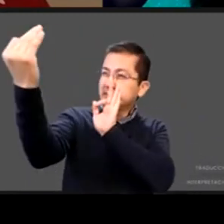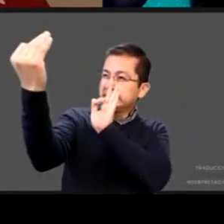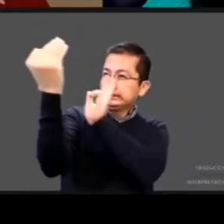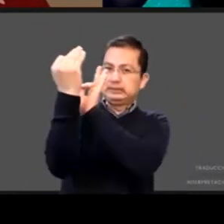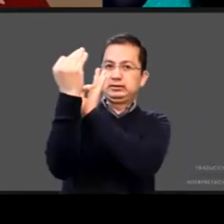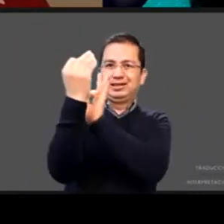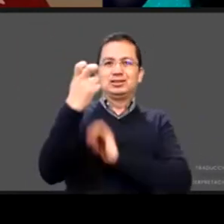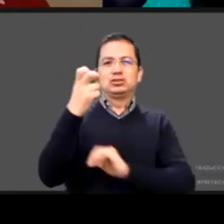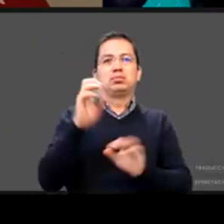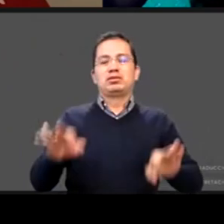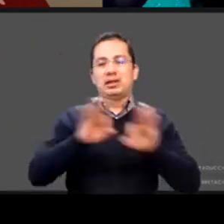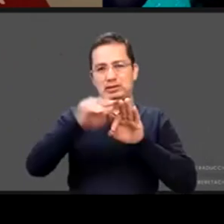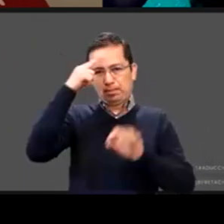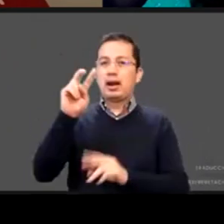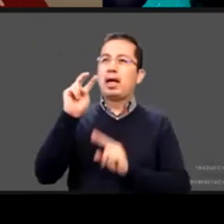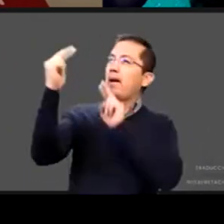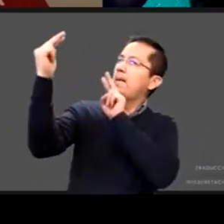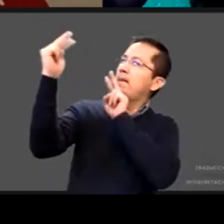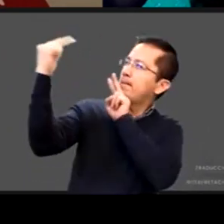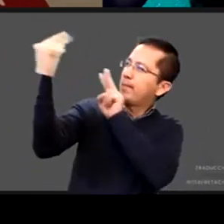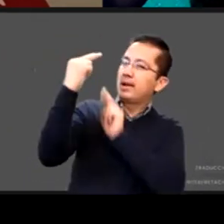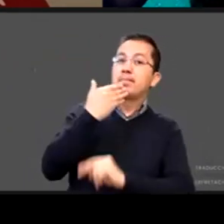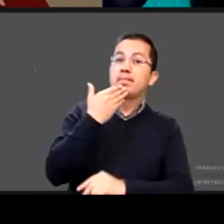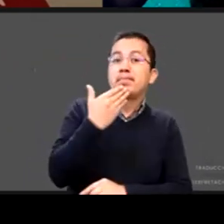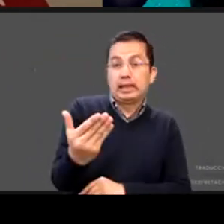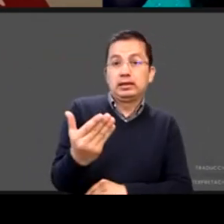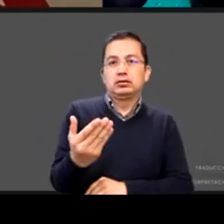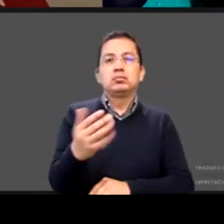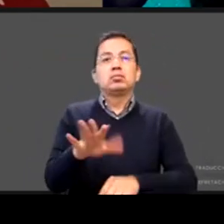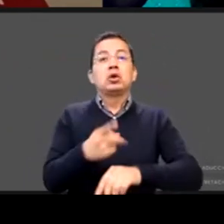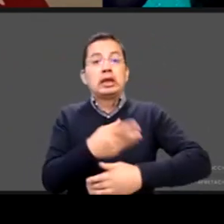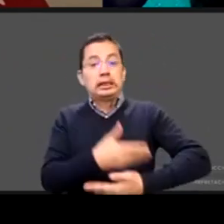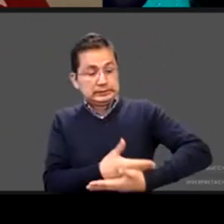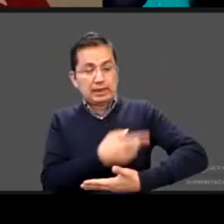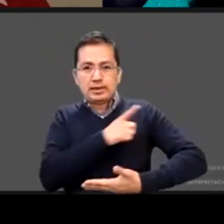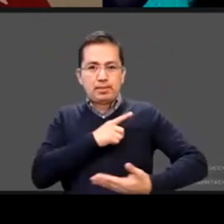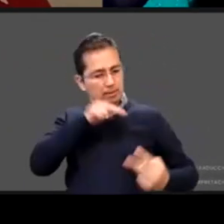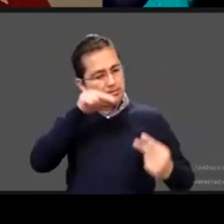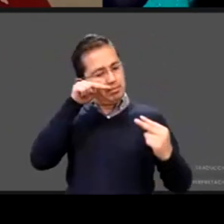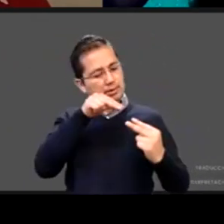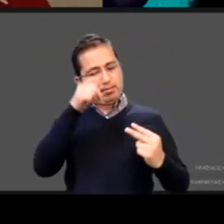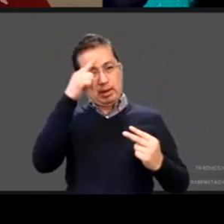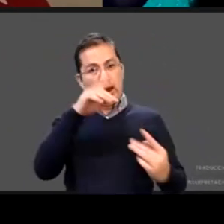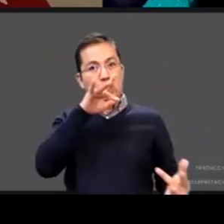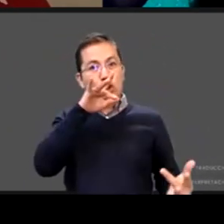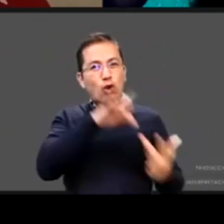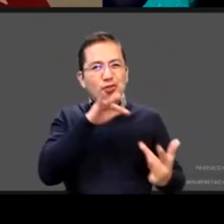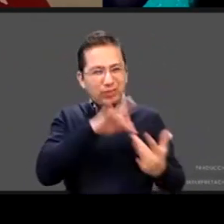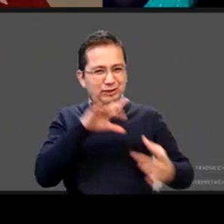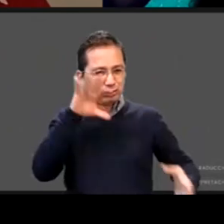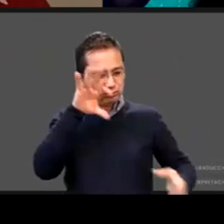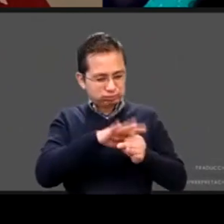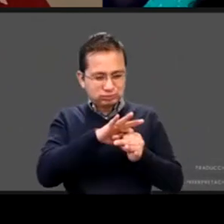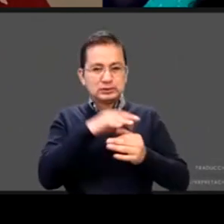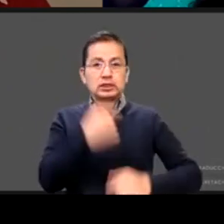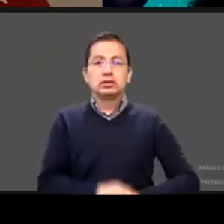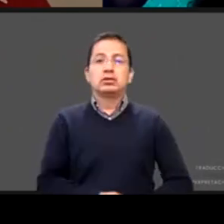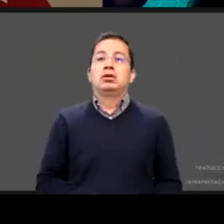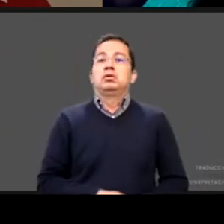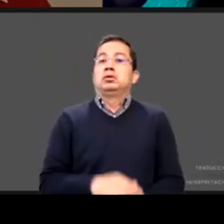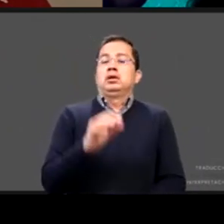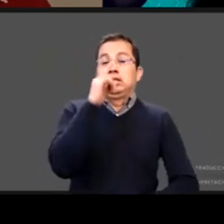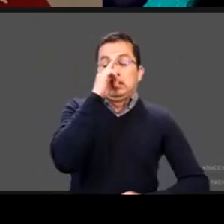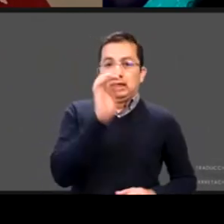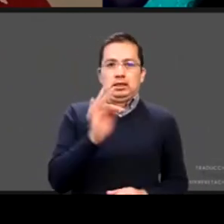cuando cargas al bebé lo miras a los ojos estableces contacto y si yo por ejemplo en este momento estuviera alimentando a mi bebé y estuviera